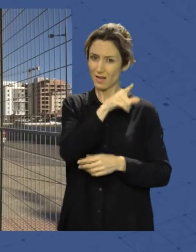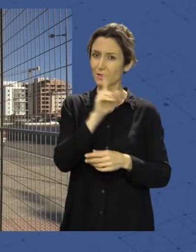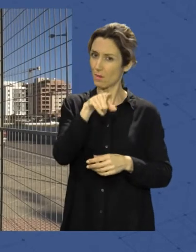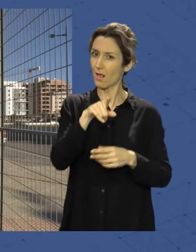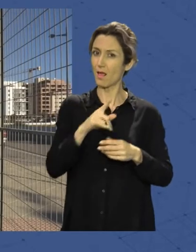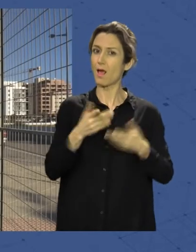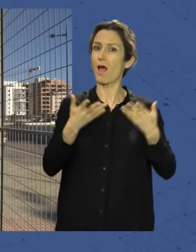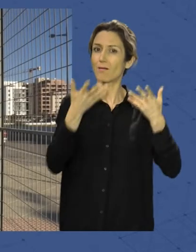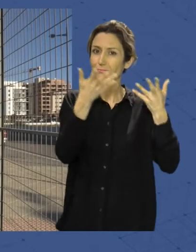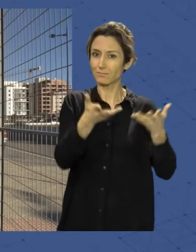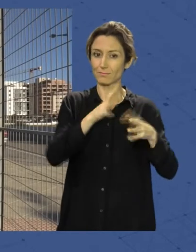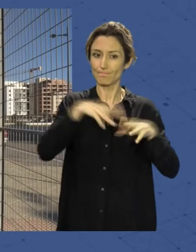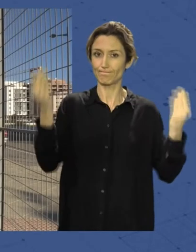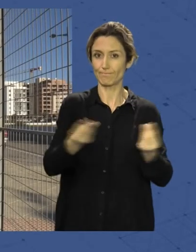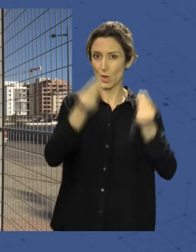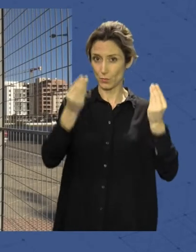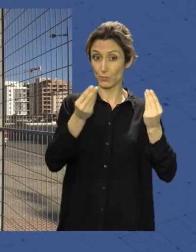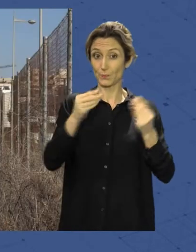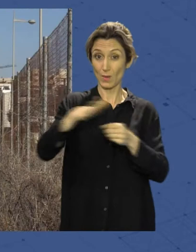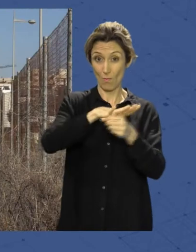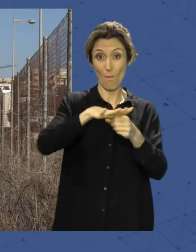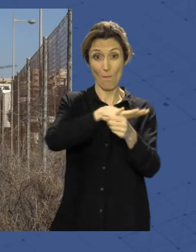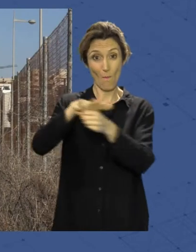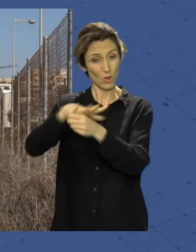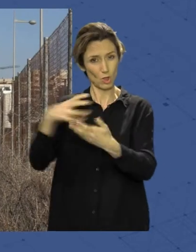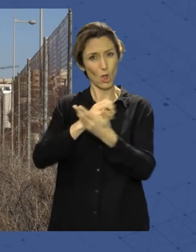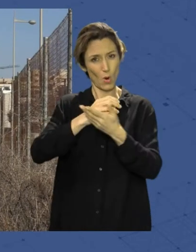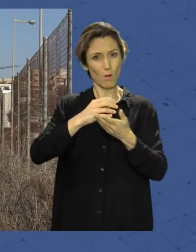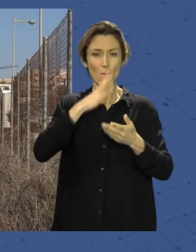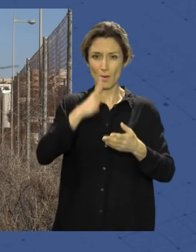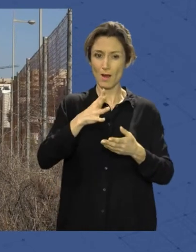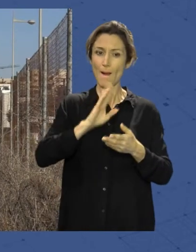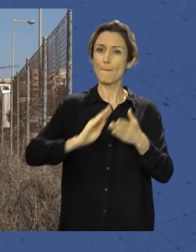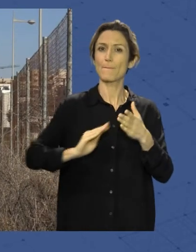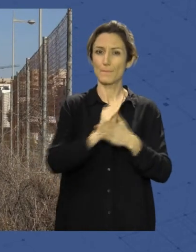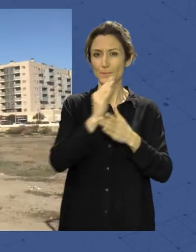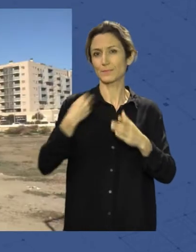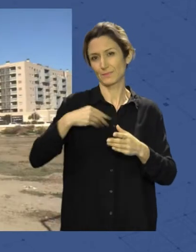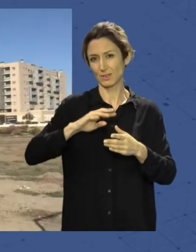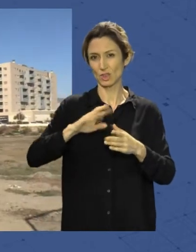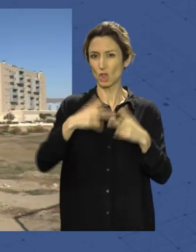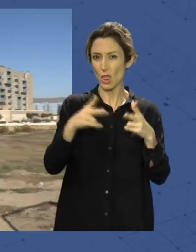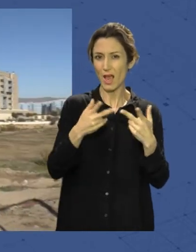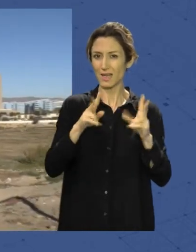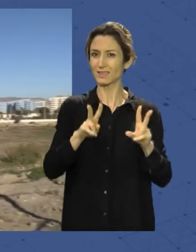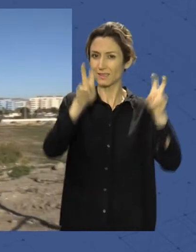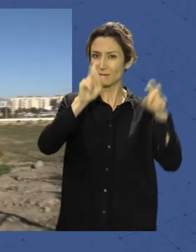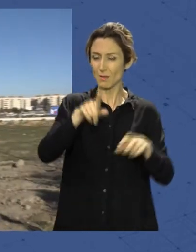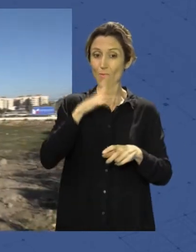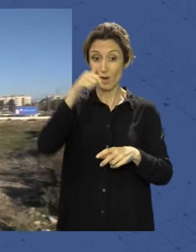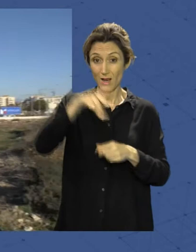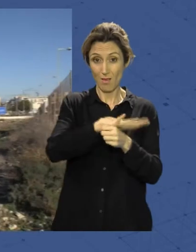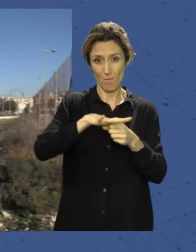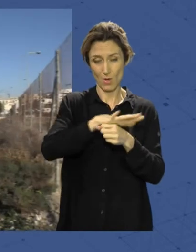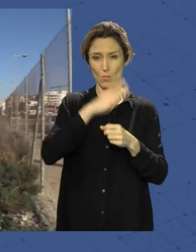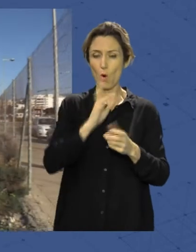a mejorar el barrio, a mejorar la prestación social que en el barrio se presta o se da. Serán